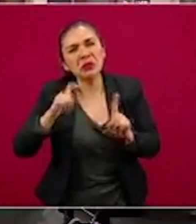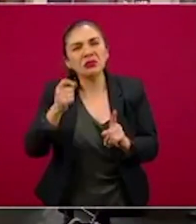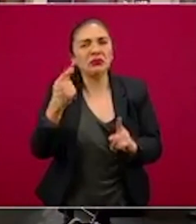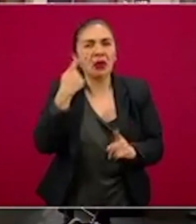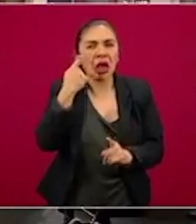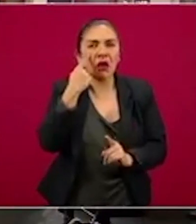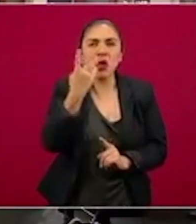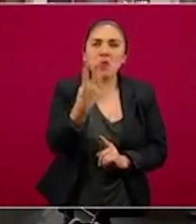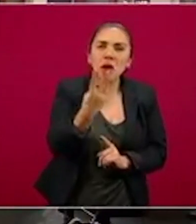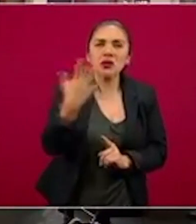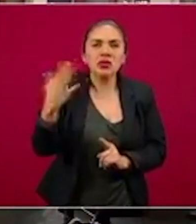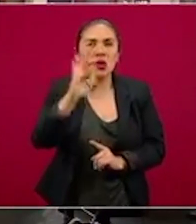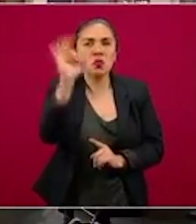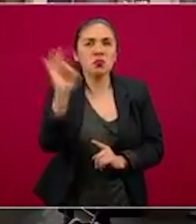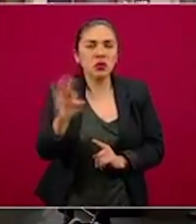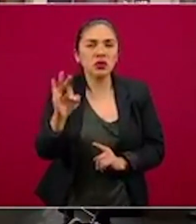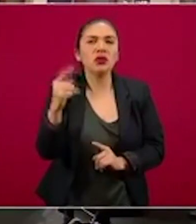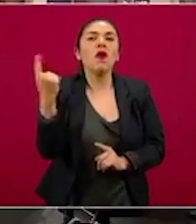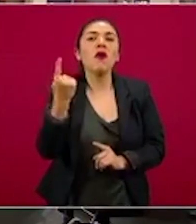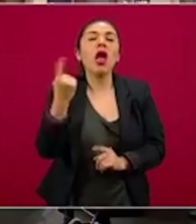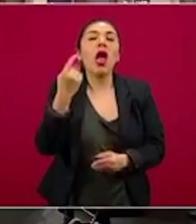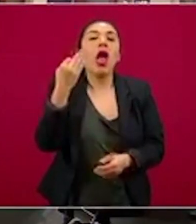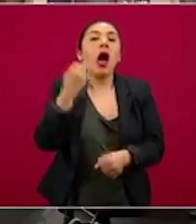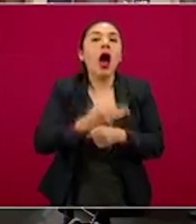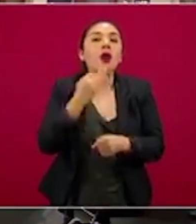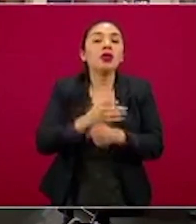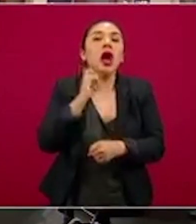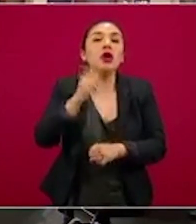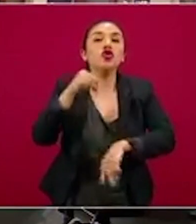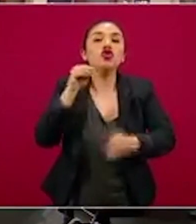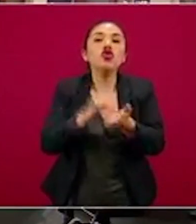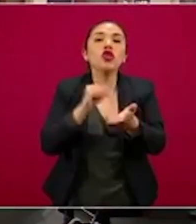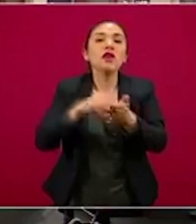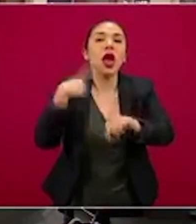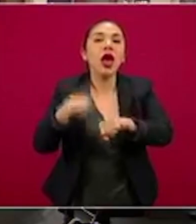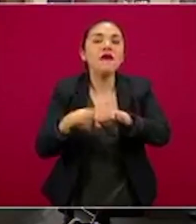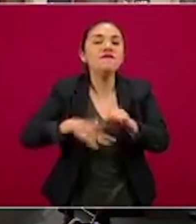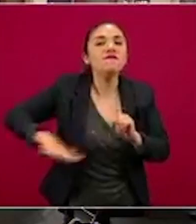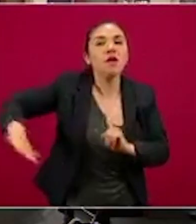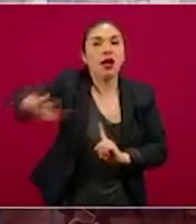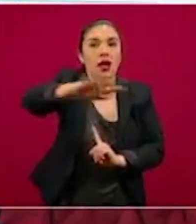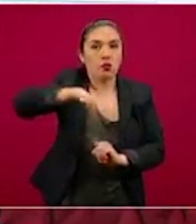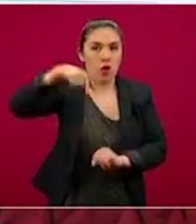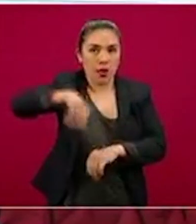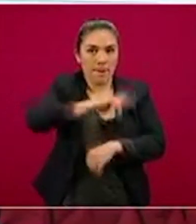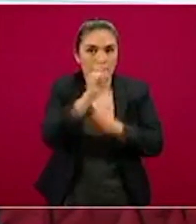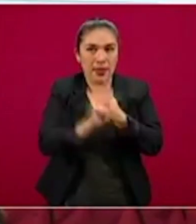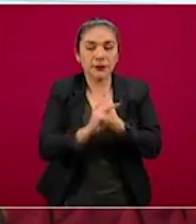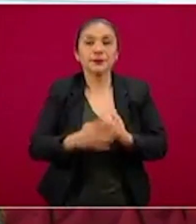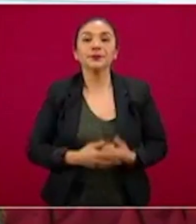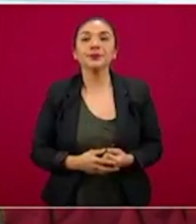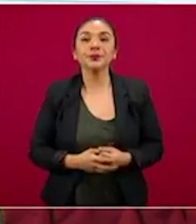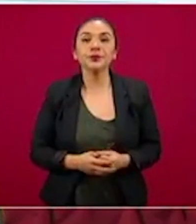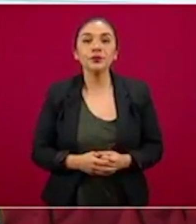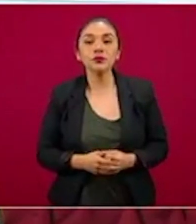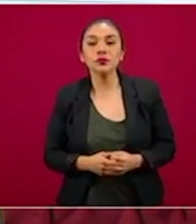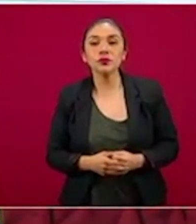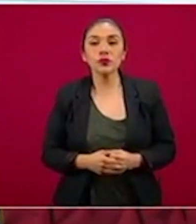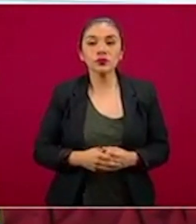cinco por ciento en relación a aquellos que representan la epidemia activa en el país. Veamos la siguiente